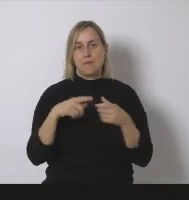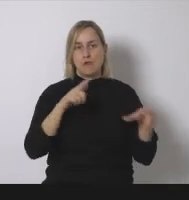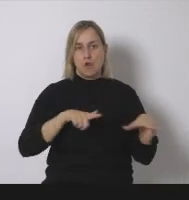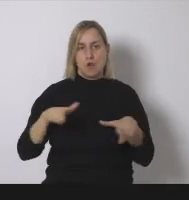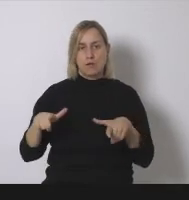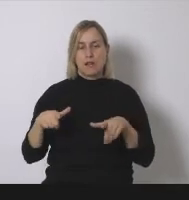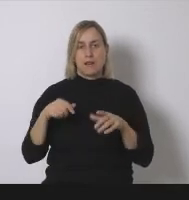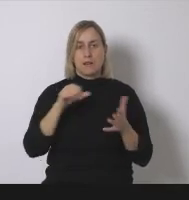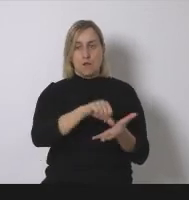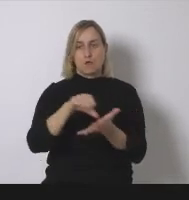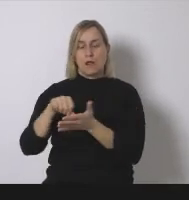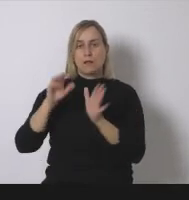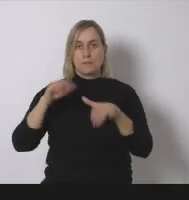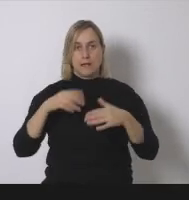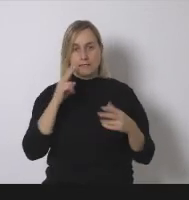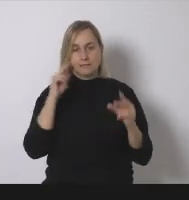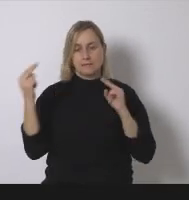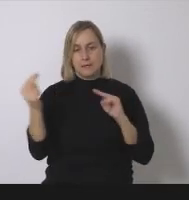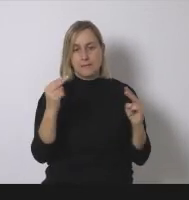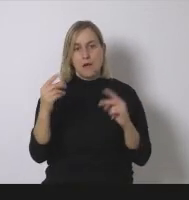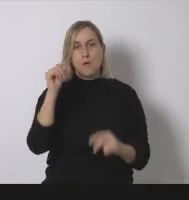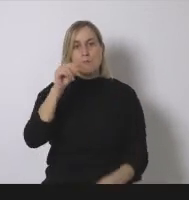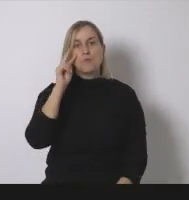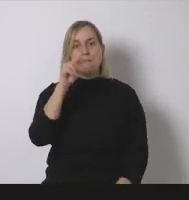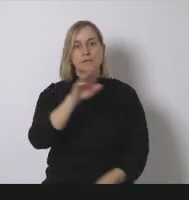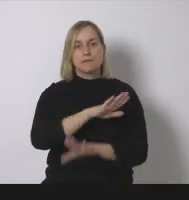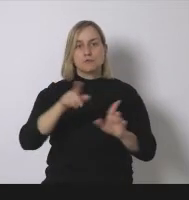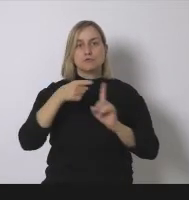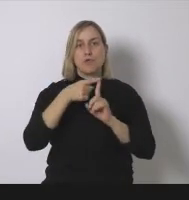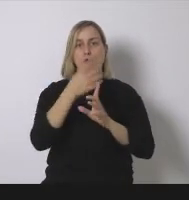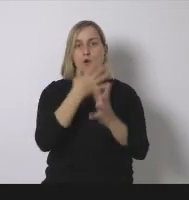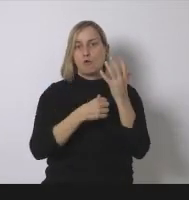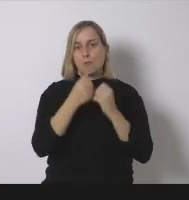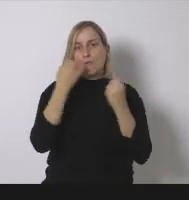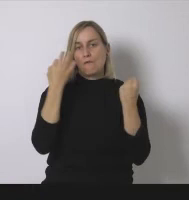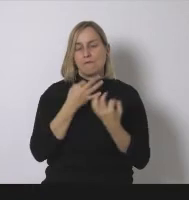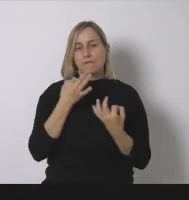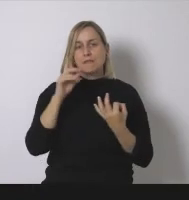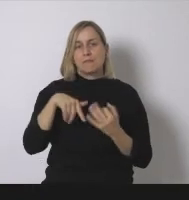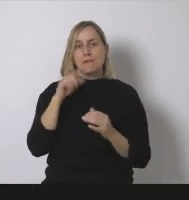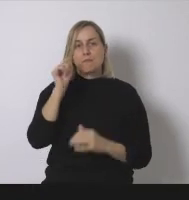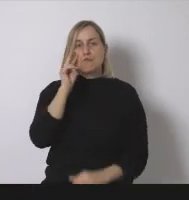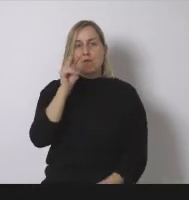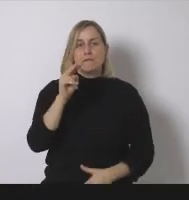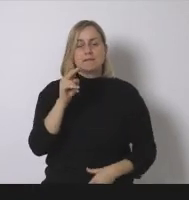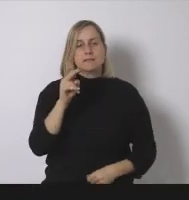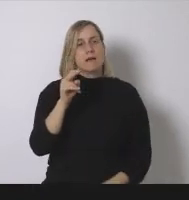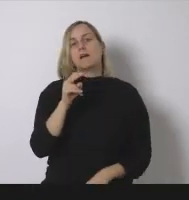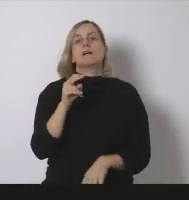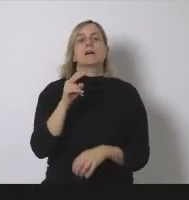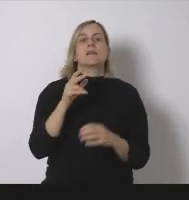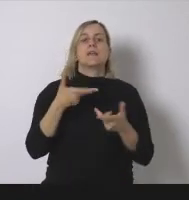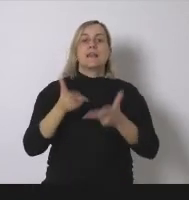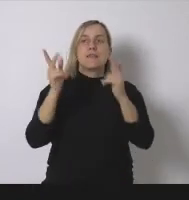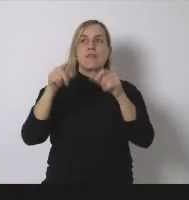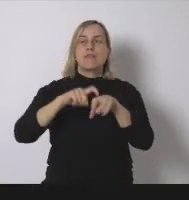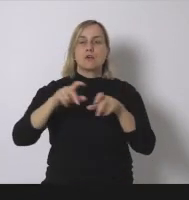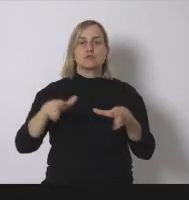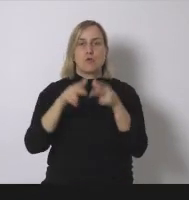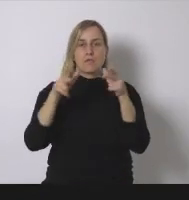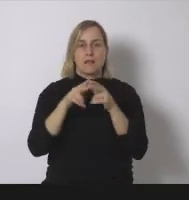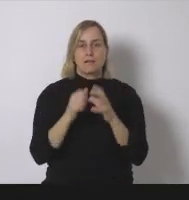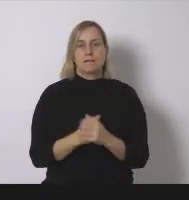económico sino desde el punto de vista de la licencia social como decía antes Asunta y luego había dejado para este